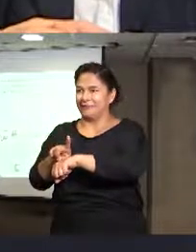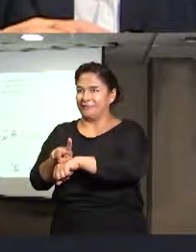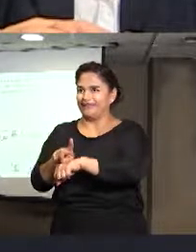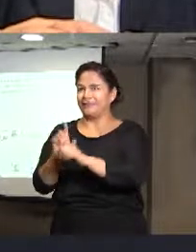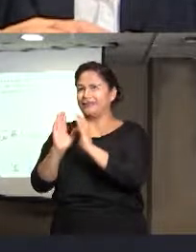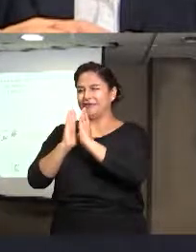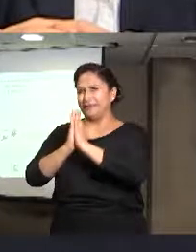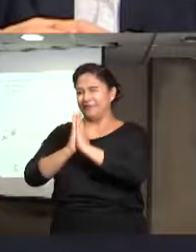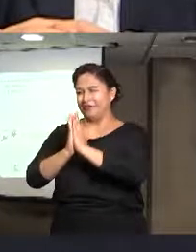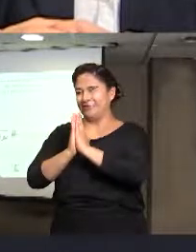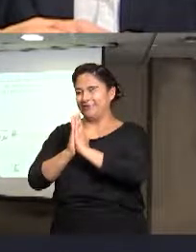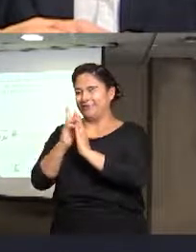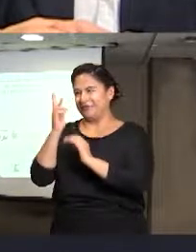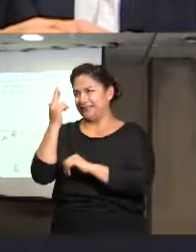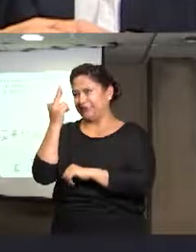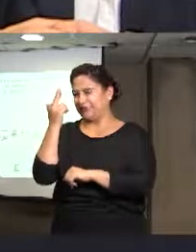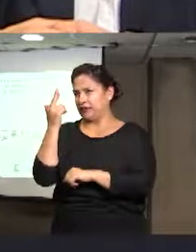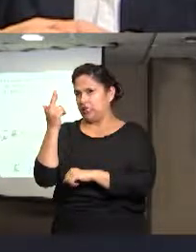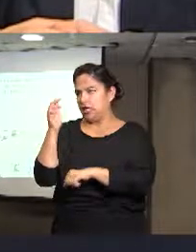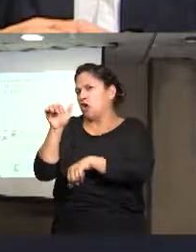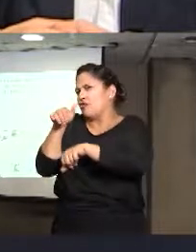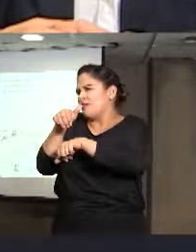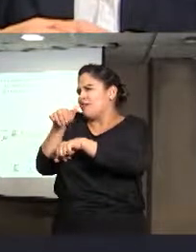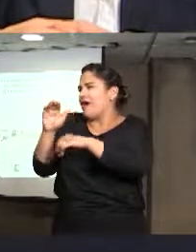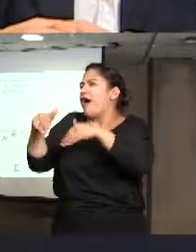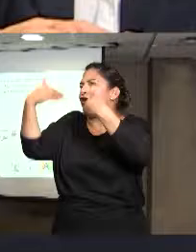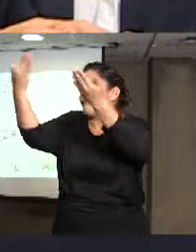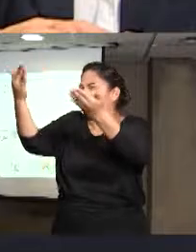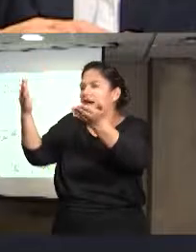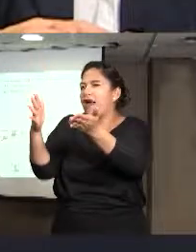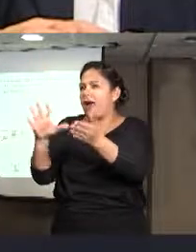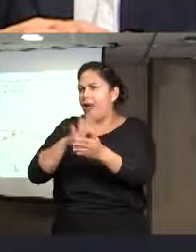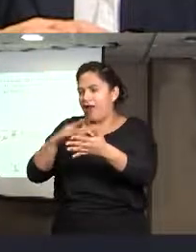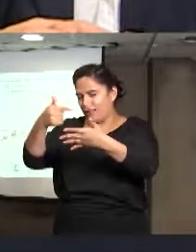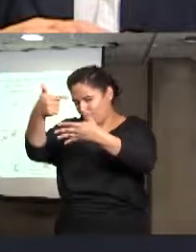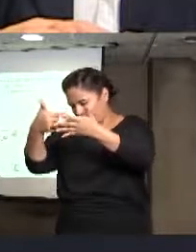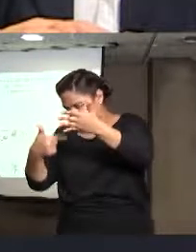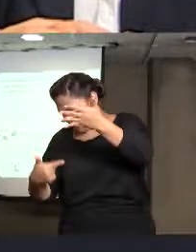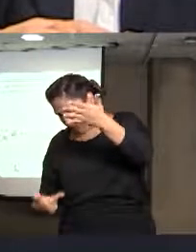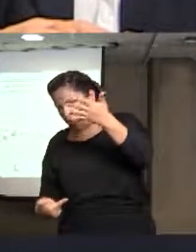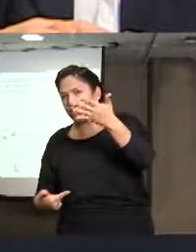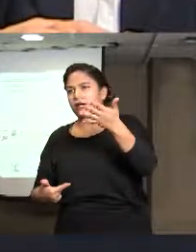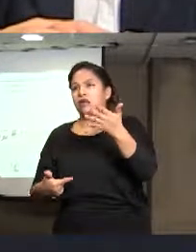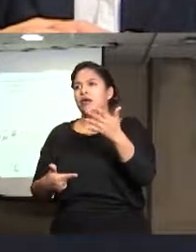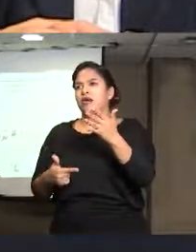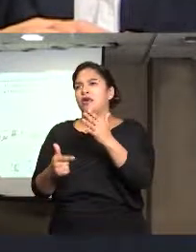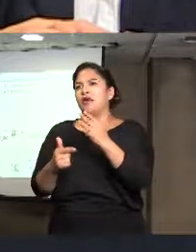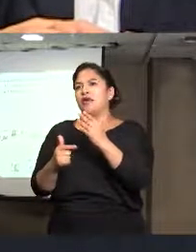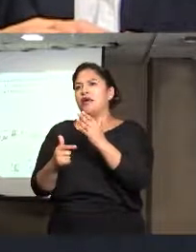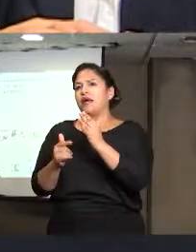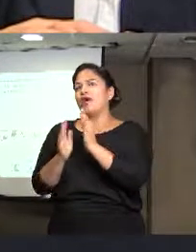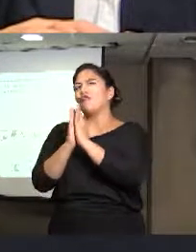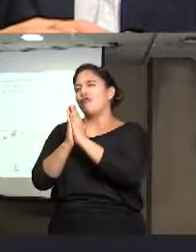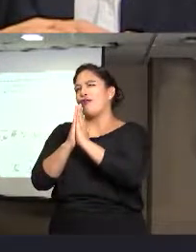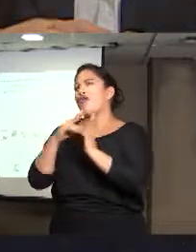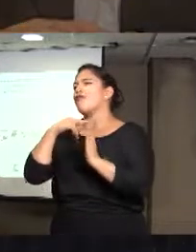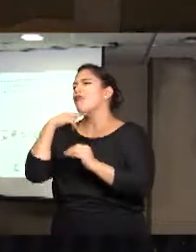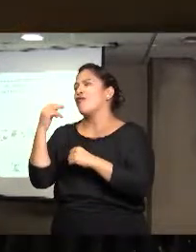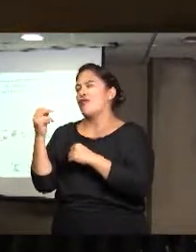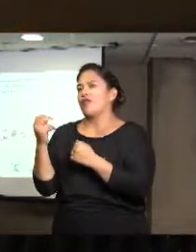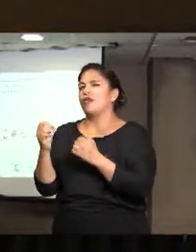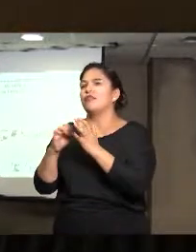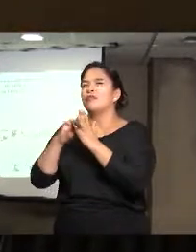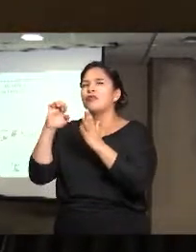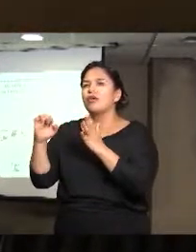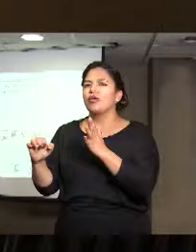datos que acaban de mencionar están allá afuera, pero o lo están en estos paquetes. Sí, claro. Para mí me funciona más que estén aquí en la voz de alguien, ¿no? ¿Cómo está la